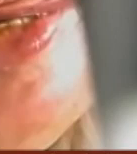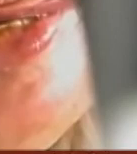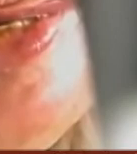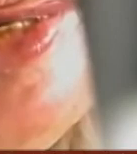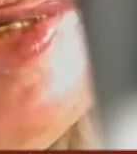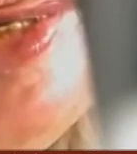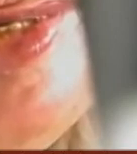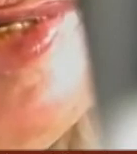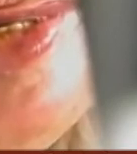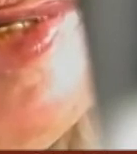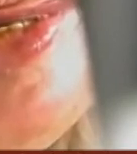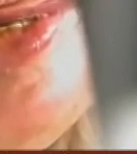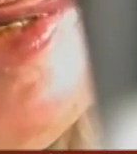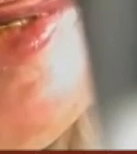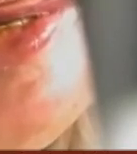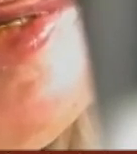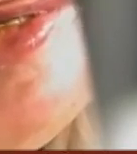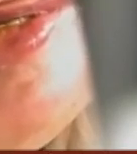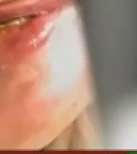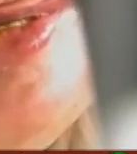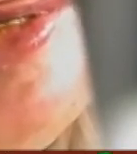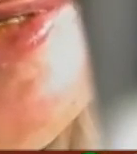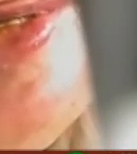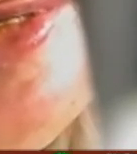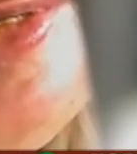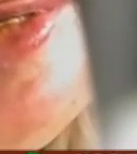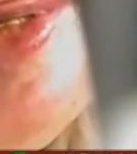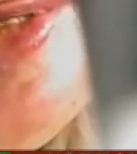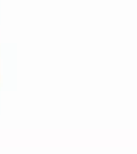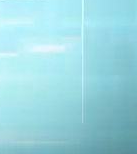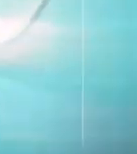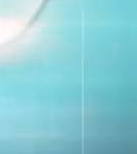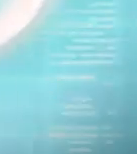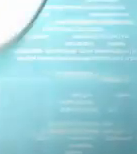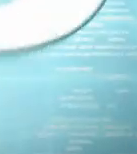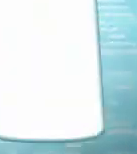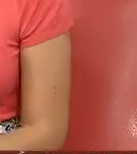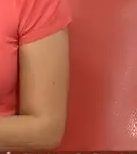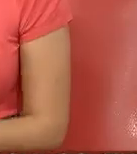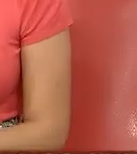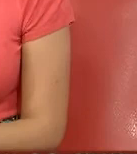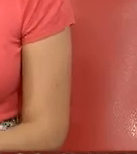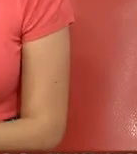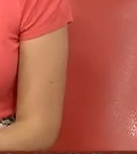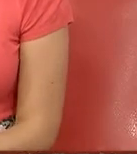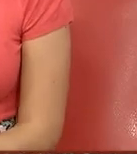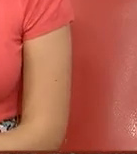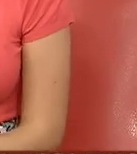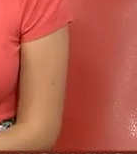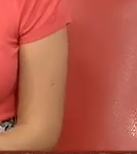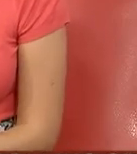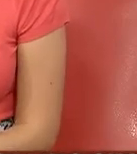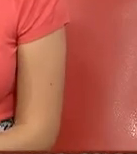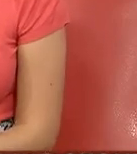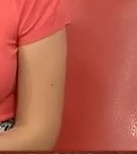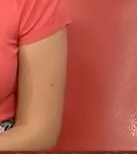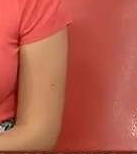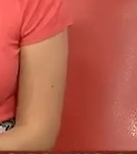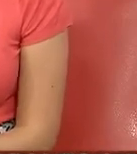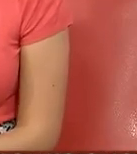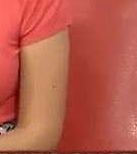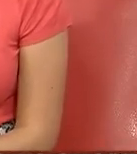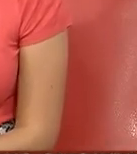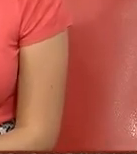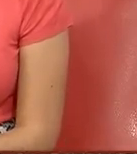uso para la democracia esto pues nos da una muestra de lo importante que van a ser las tecnologías de inteligencia